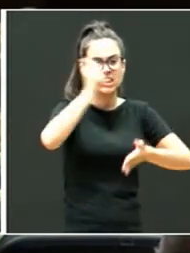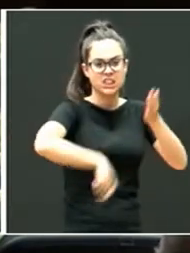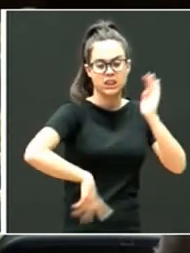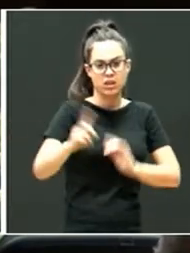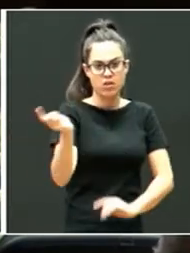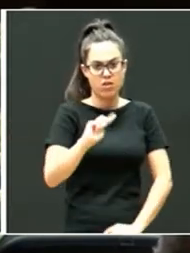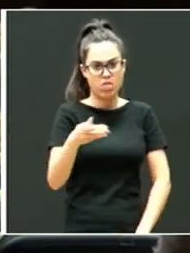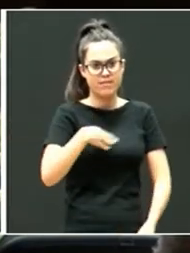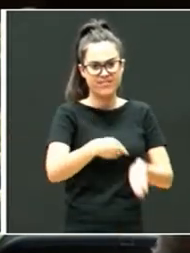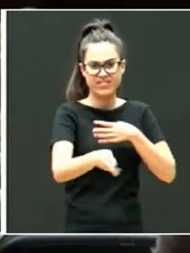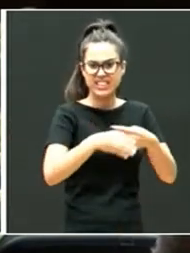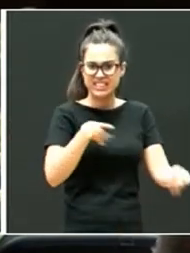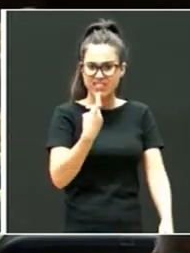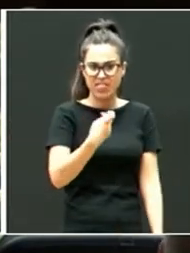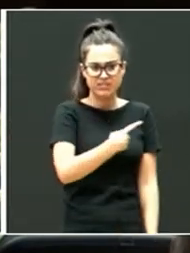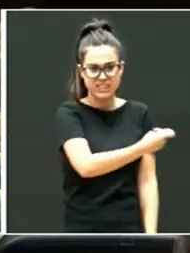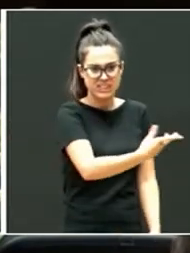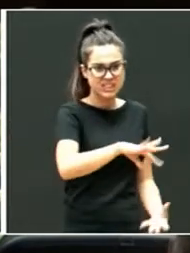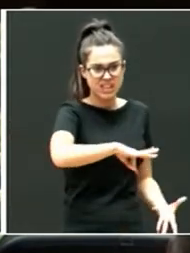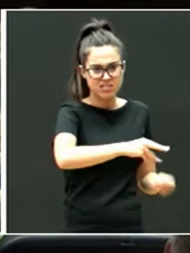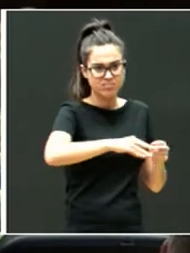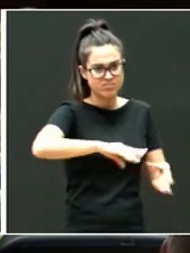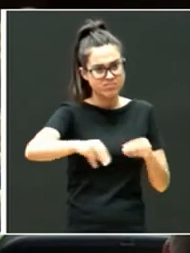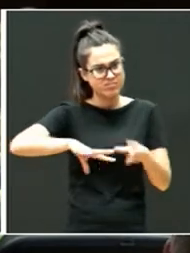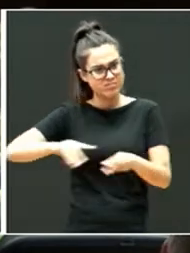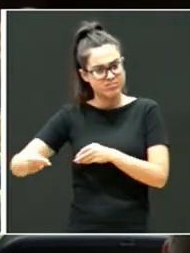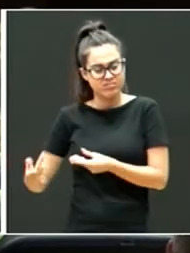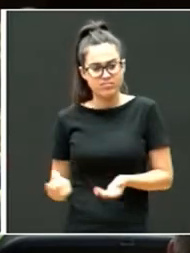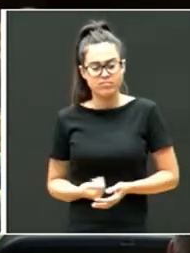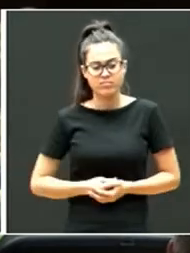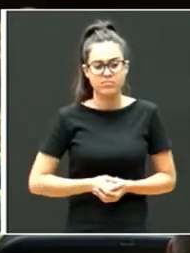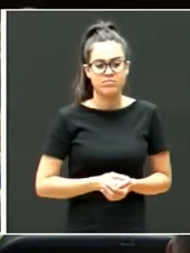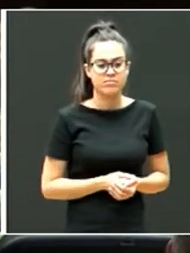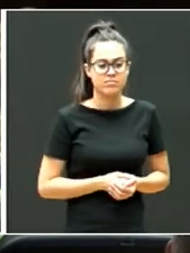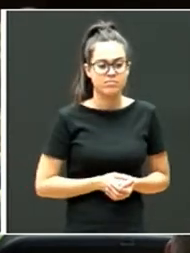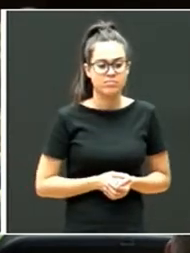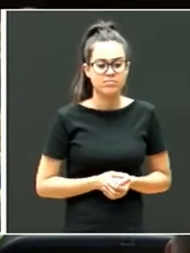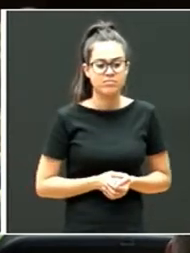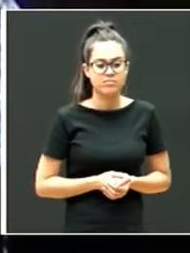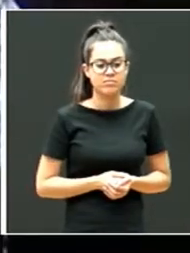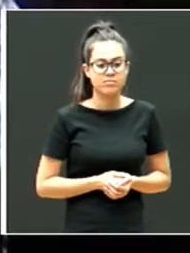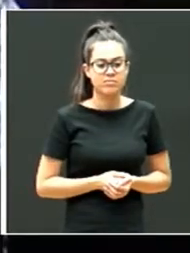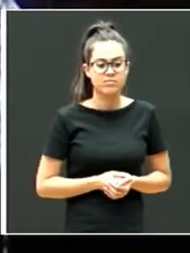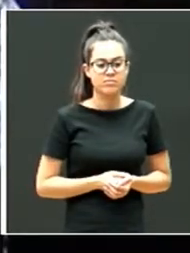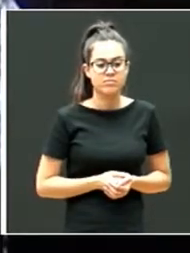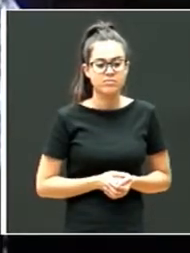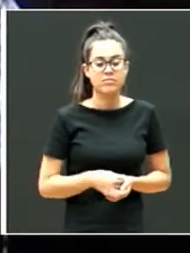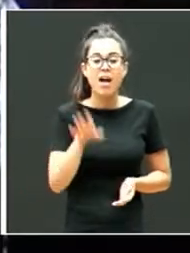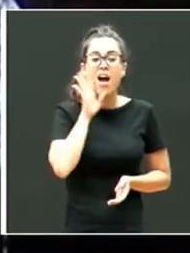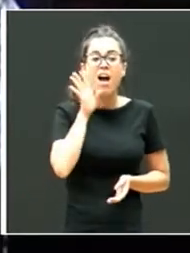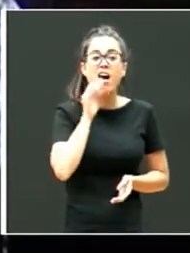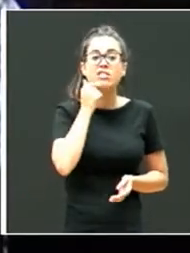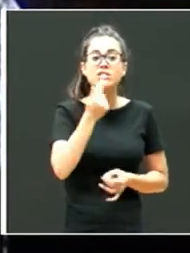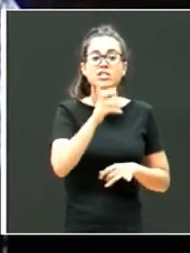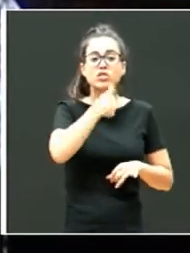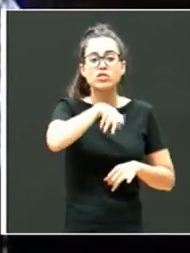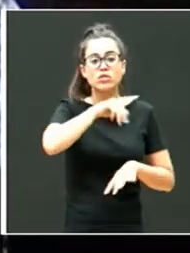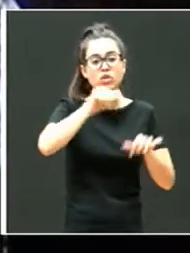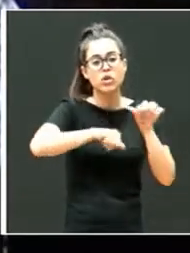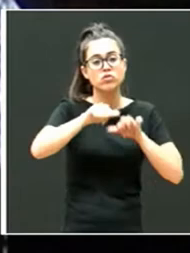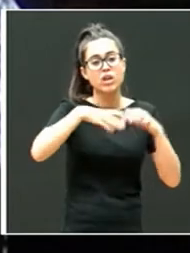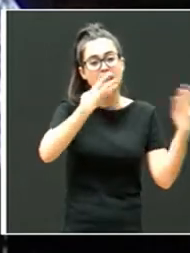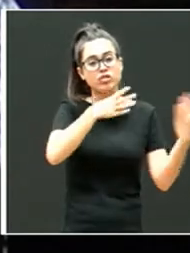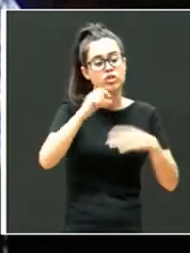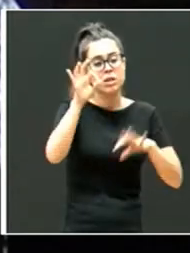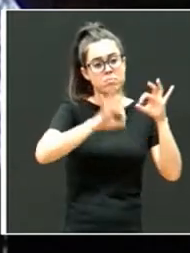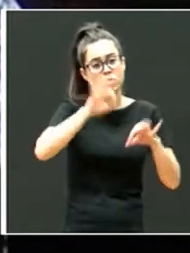necesidades que tienen los chavales en cada momento. Como ya os he dicho antes, en la asociación más del 80%